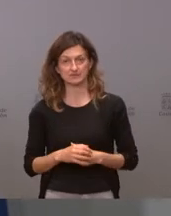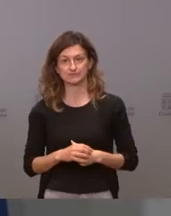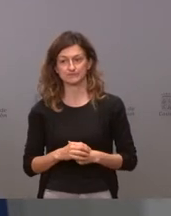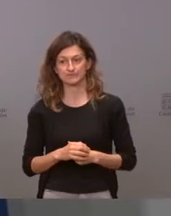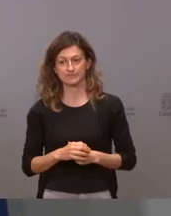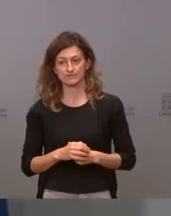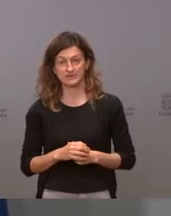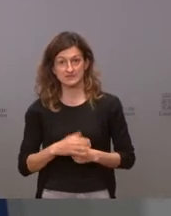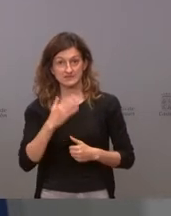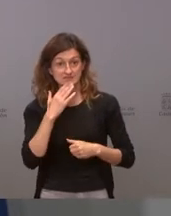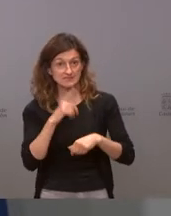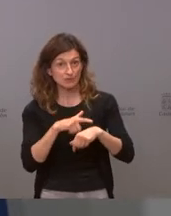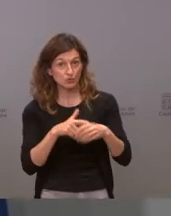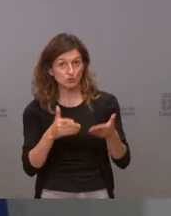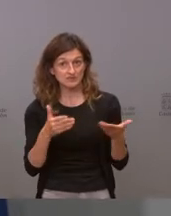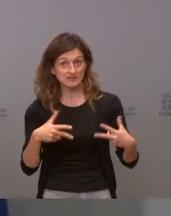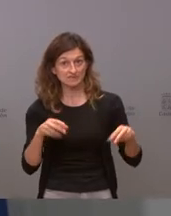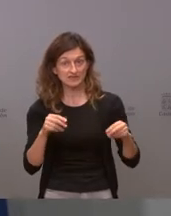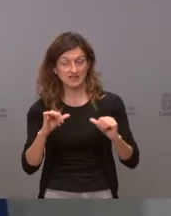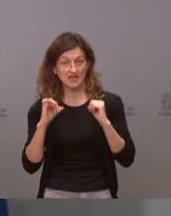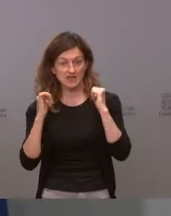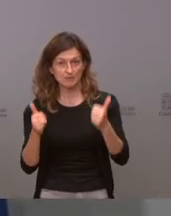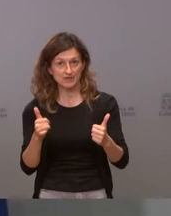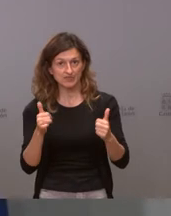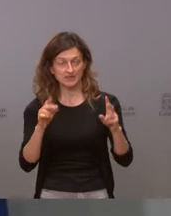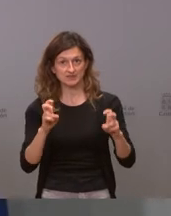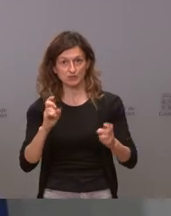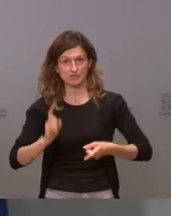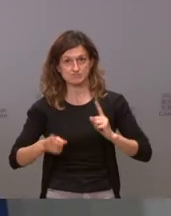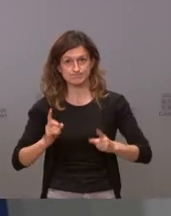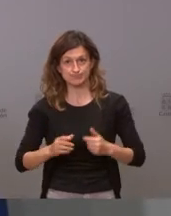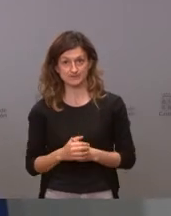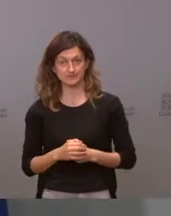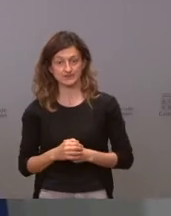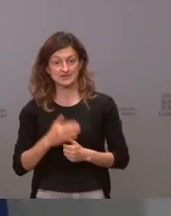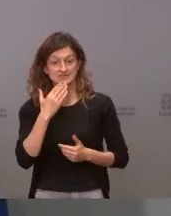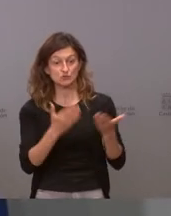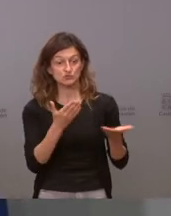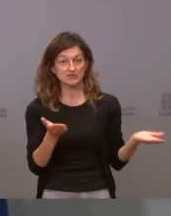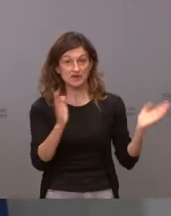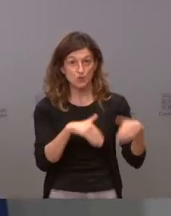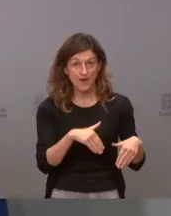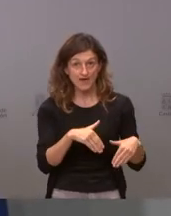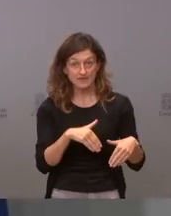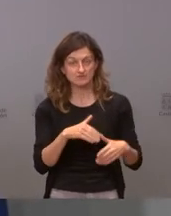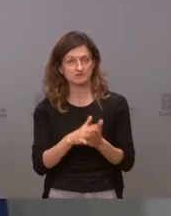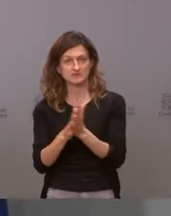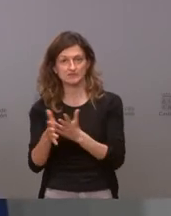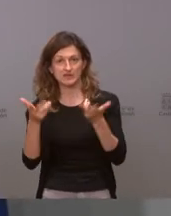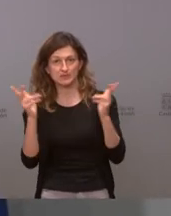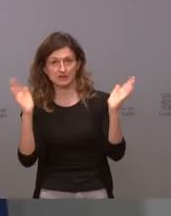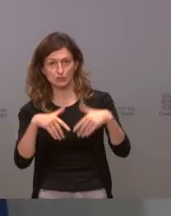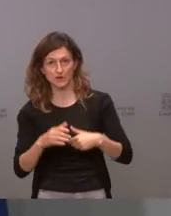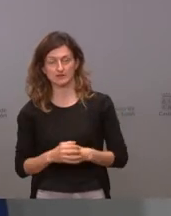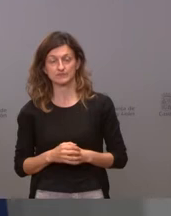cuando se acaba el tiempo de la justicia empieza el tiempo de la tiranía donde no hay justicia no hay libertades